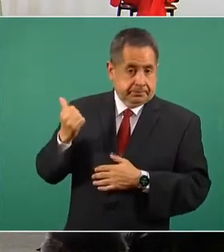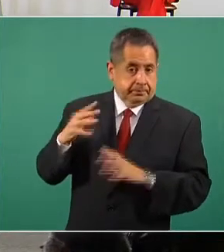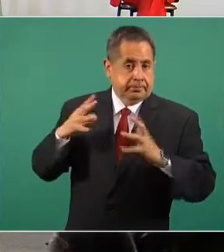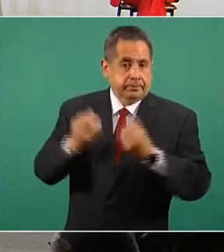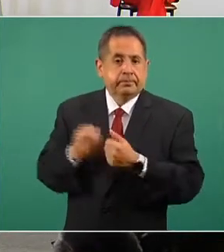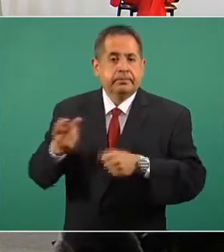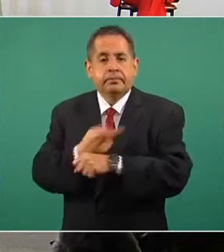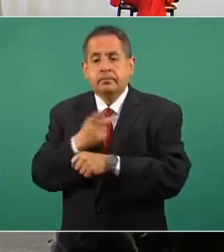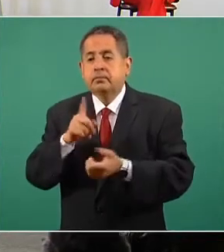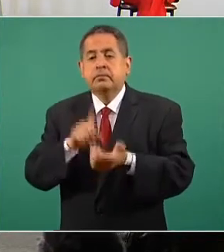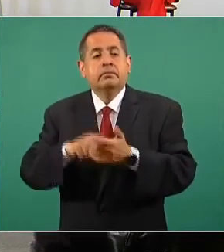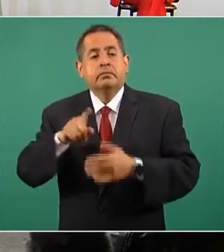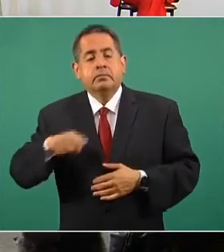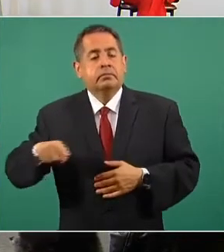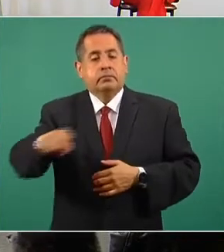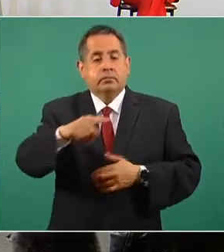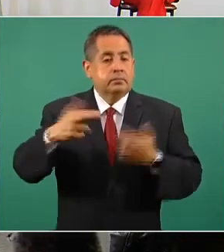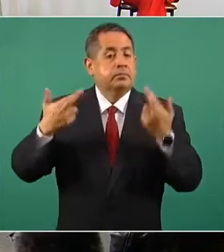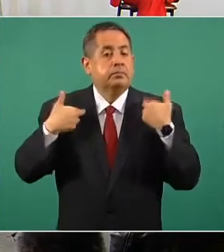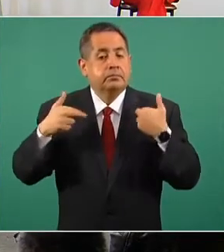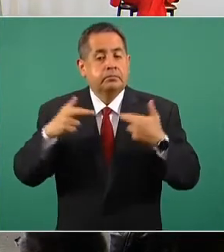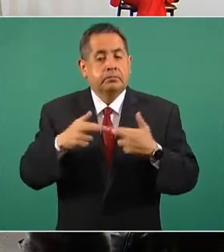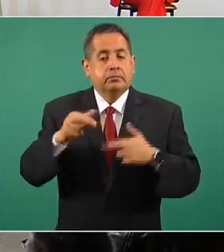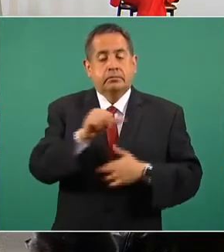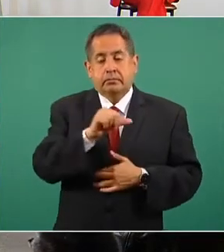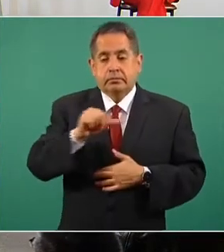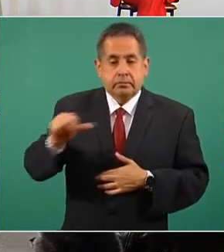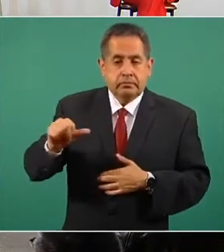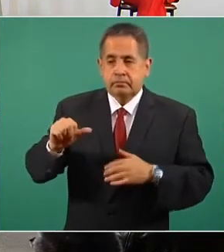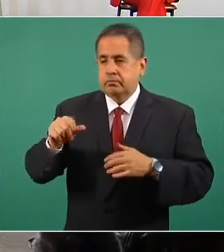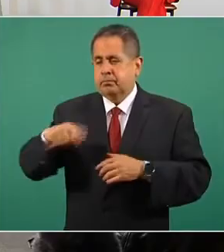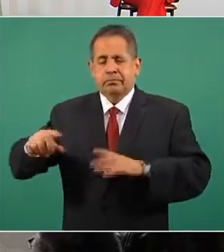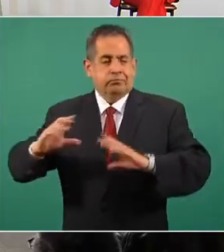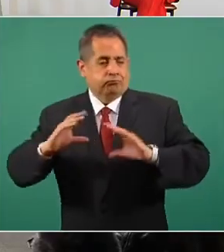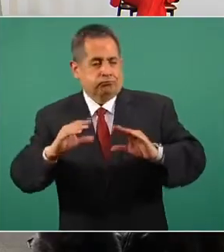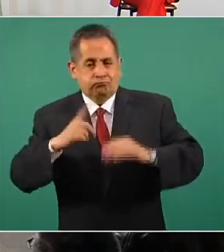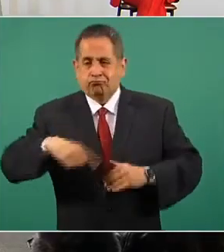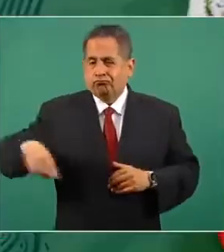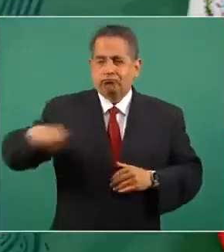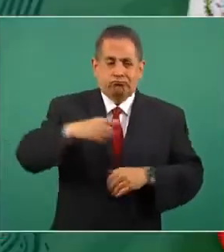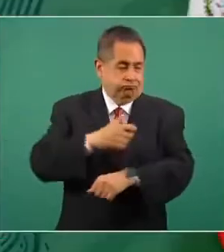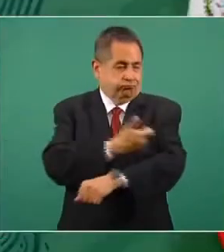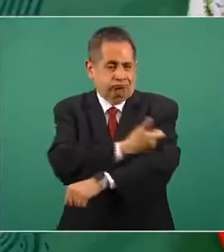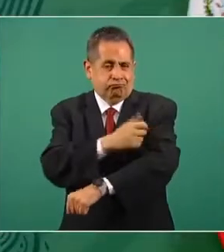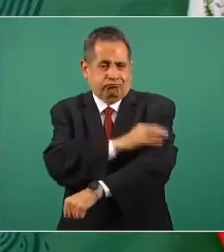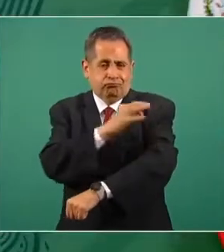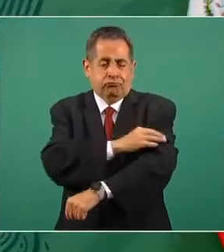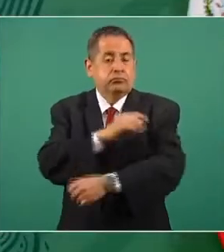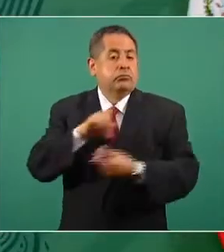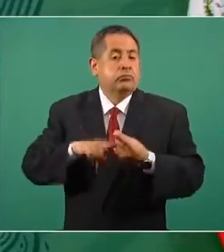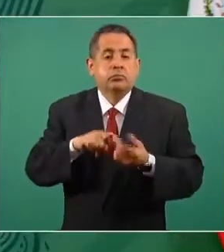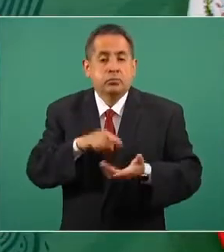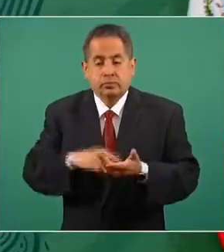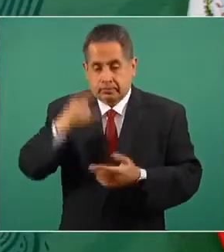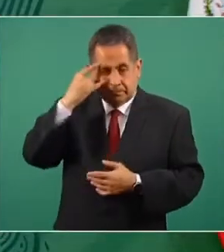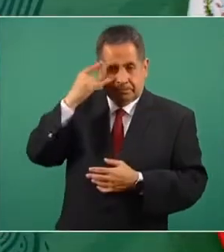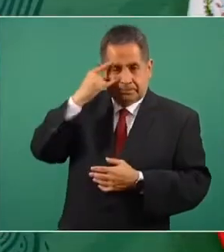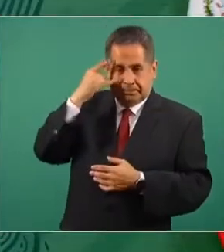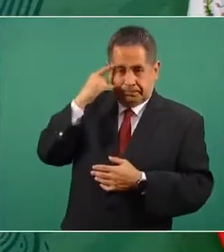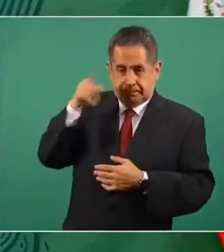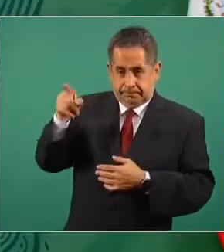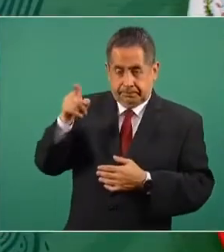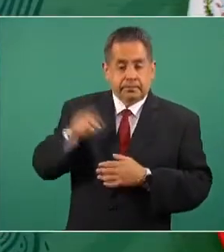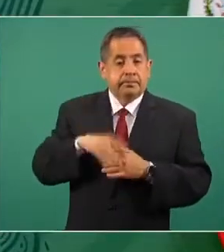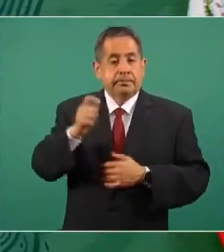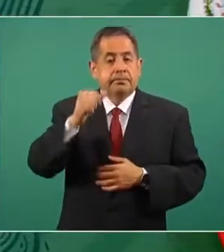del personal docente, de los maestros, los profesores que están siendo vacunados en el estado de Campeche, el día de